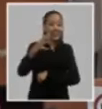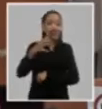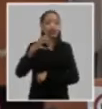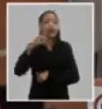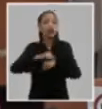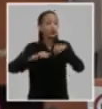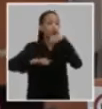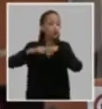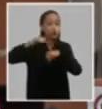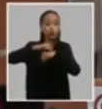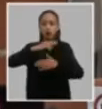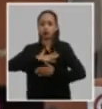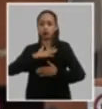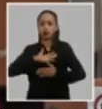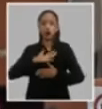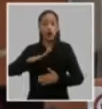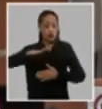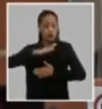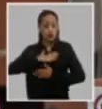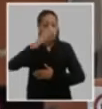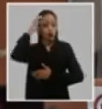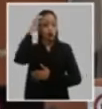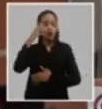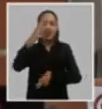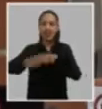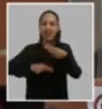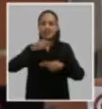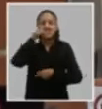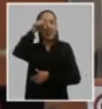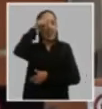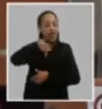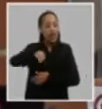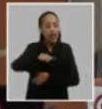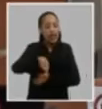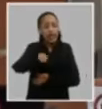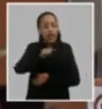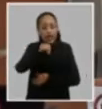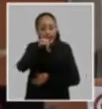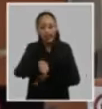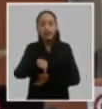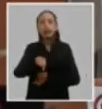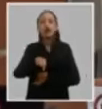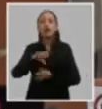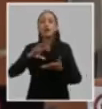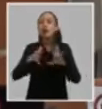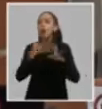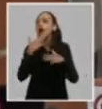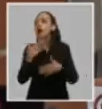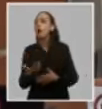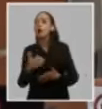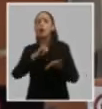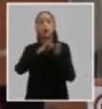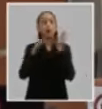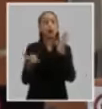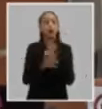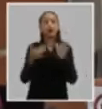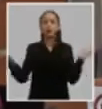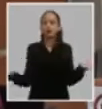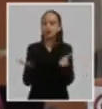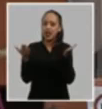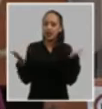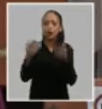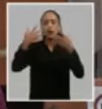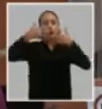presupuestadas de nuestros gobiernos de implementar estas estrategias a través de proyectos de desarrollo económico productivo